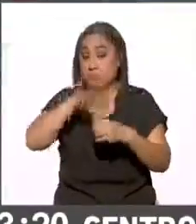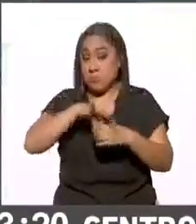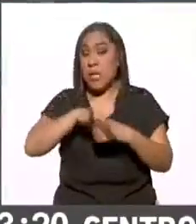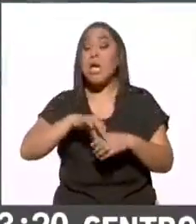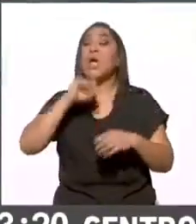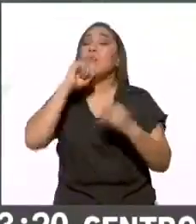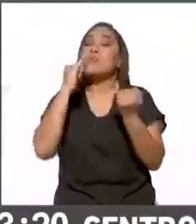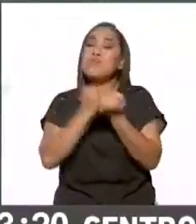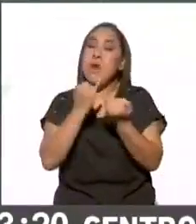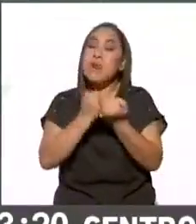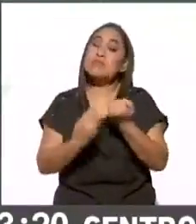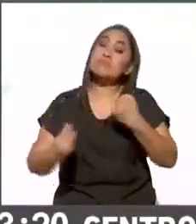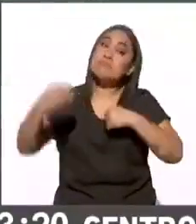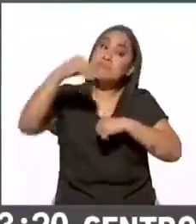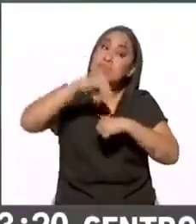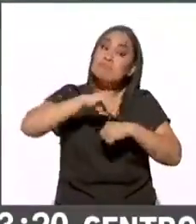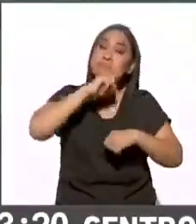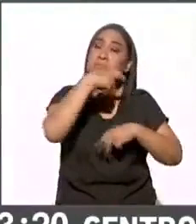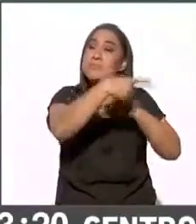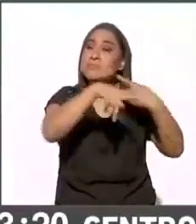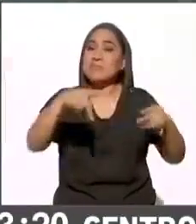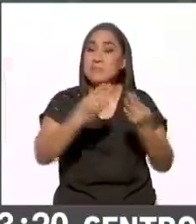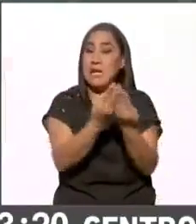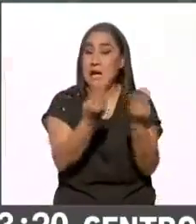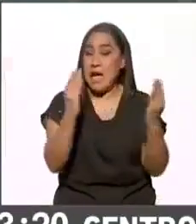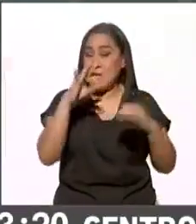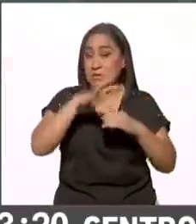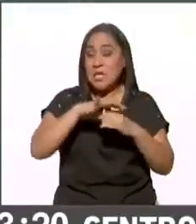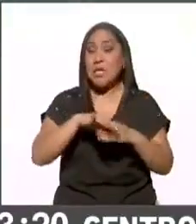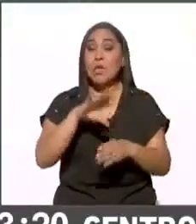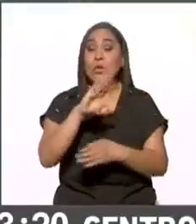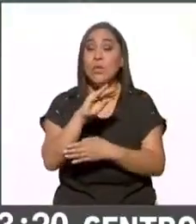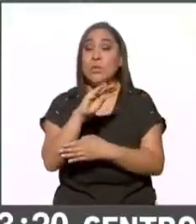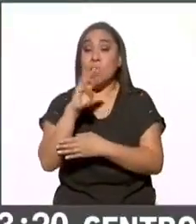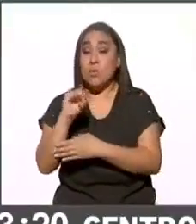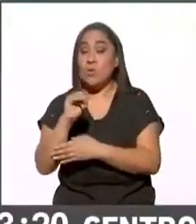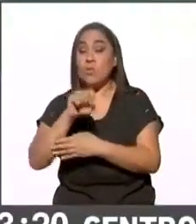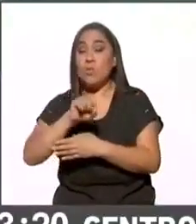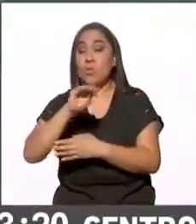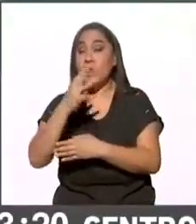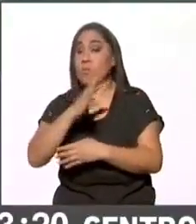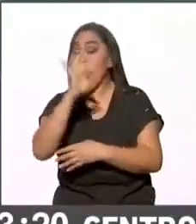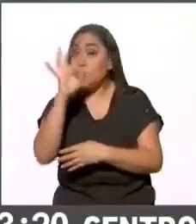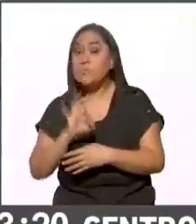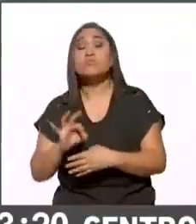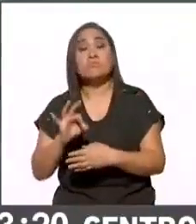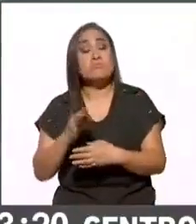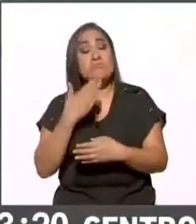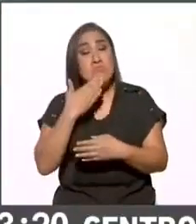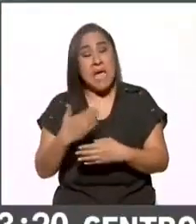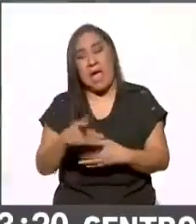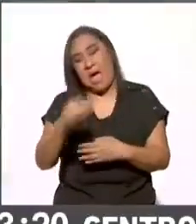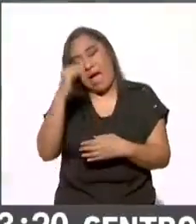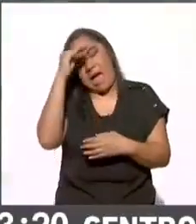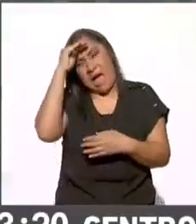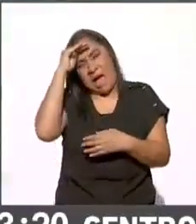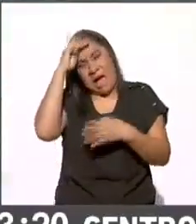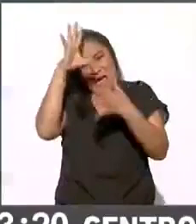hay que decirlo también, del 99.73%. Es decir, también esta historia de que iba a ser un